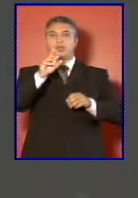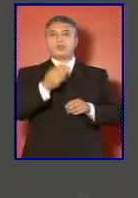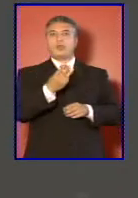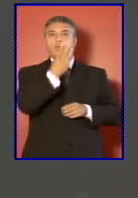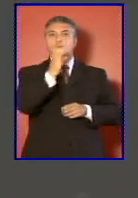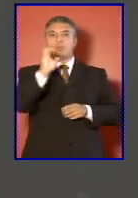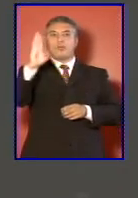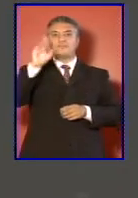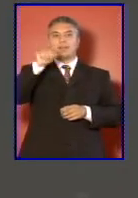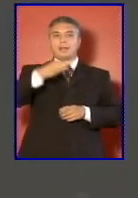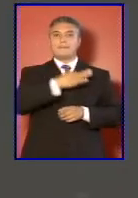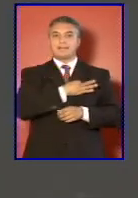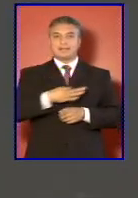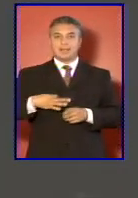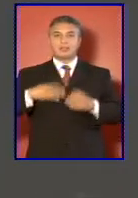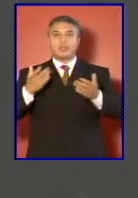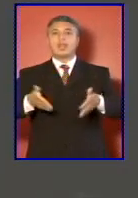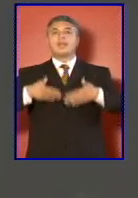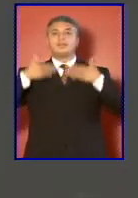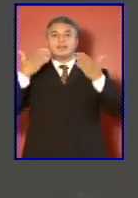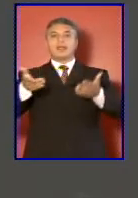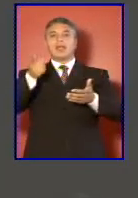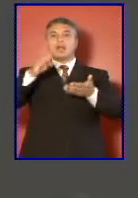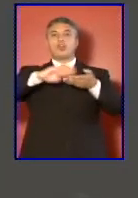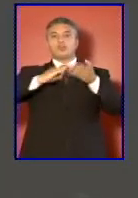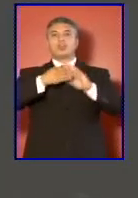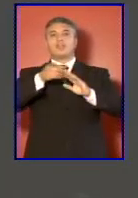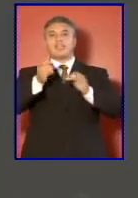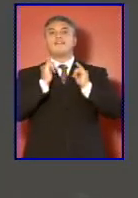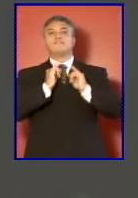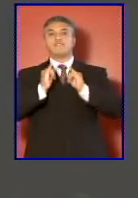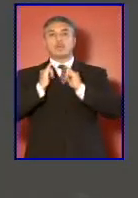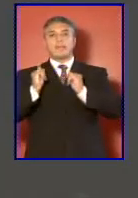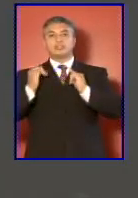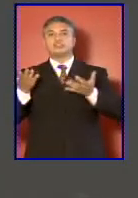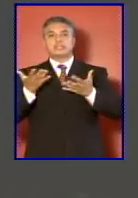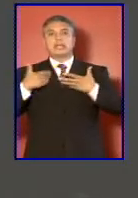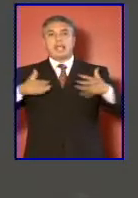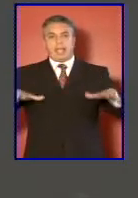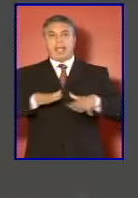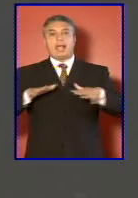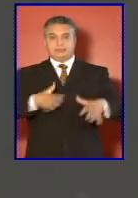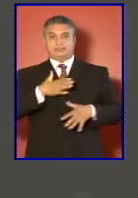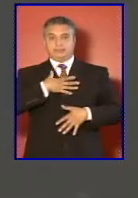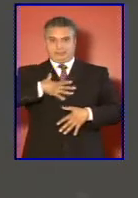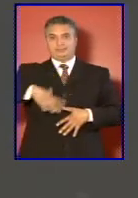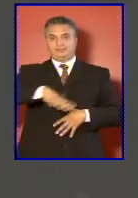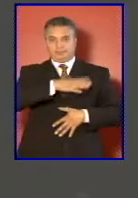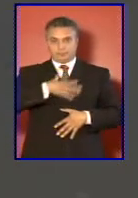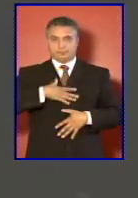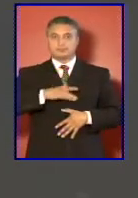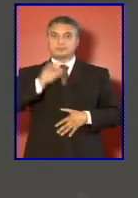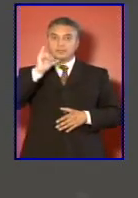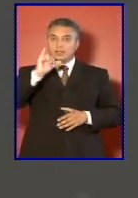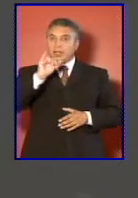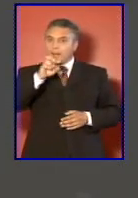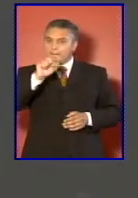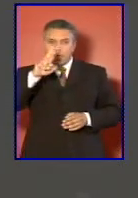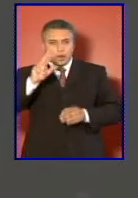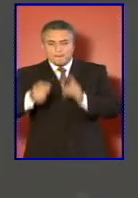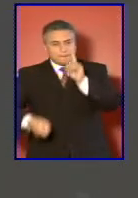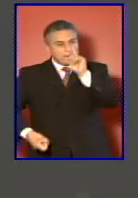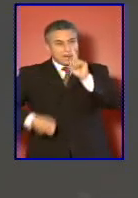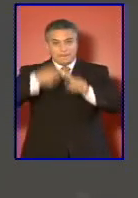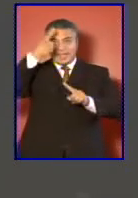para entregar a la comunidad información relevante y actual del quehacer de nuestro sector y por primera vez